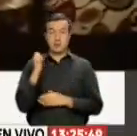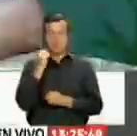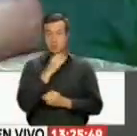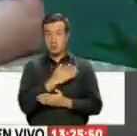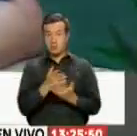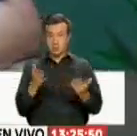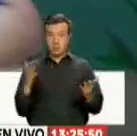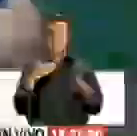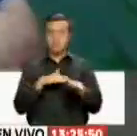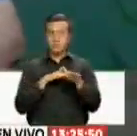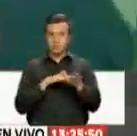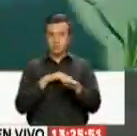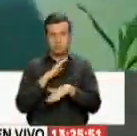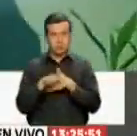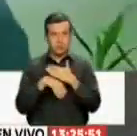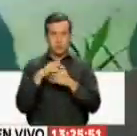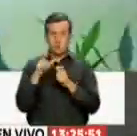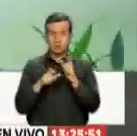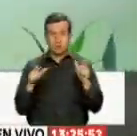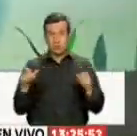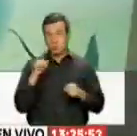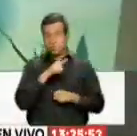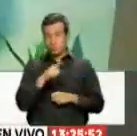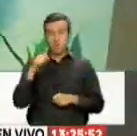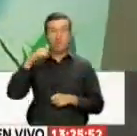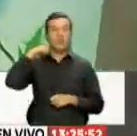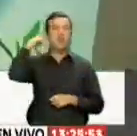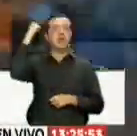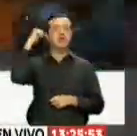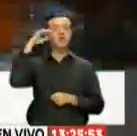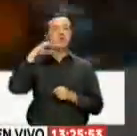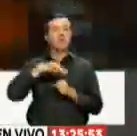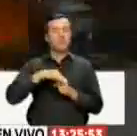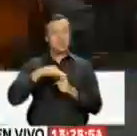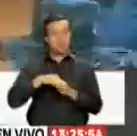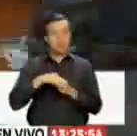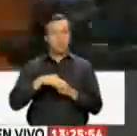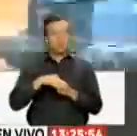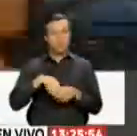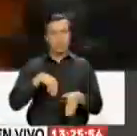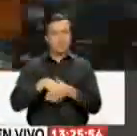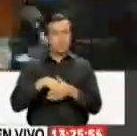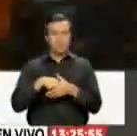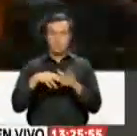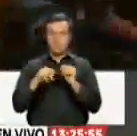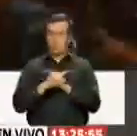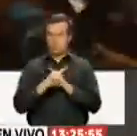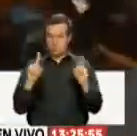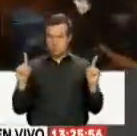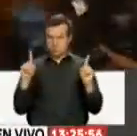Electoral Se garantiza Que todos los ciudadanos Ejercan su derecho Al voto Sin restricción alguna